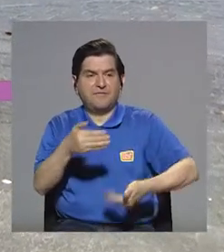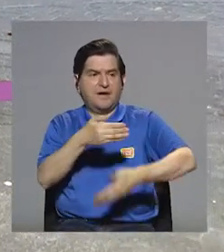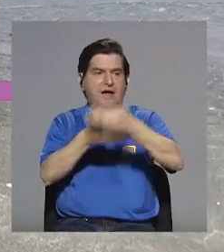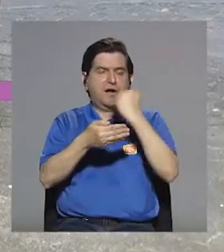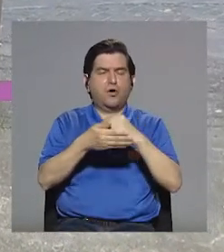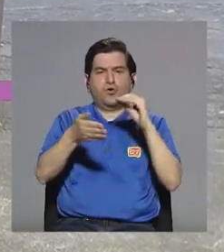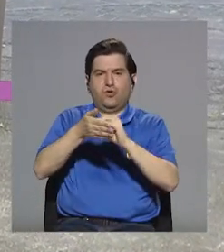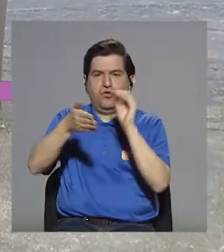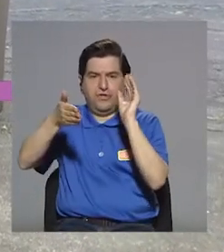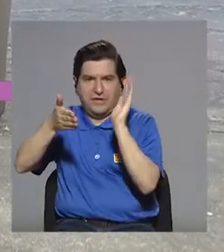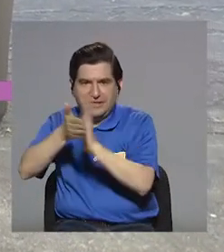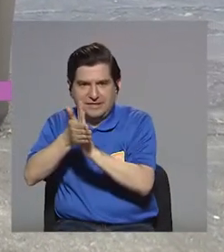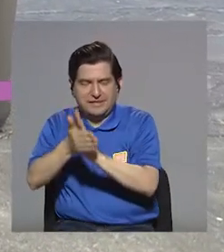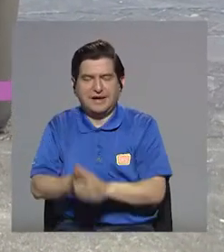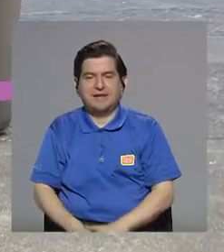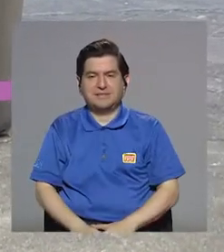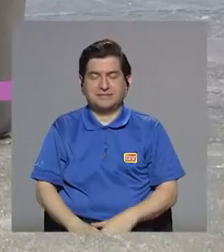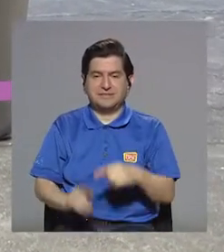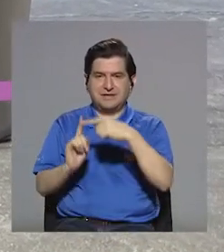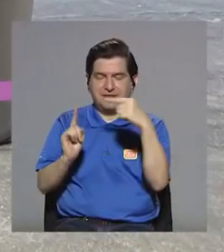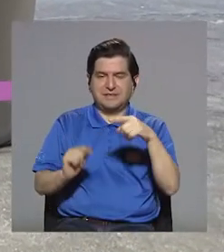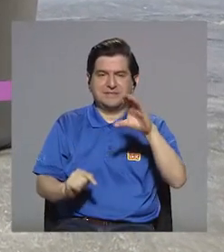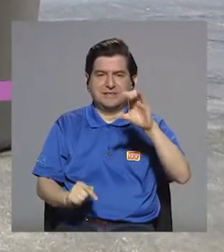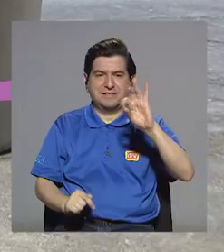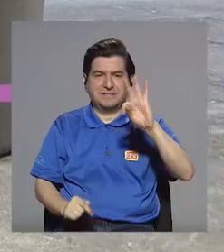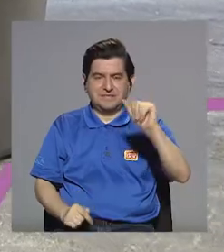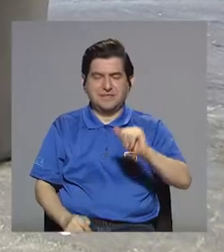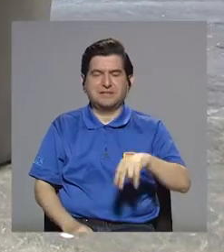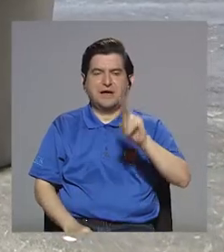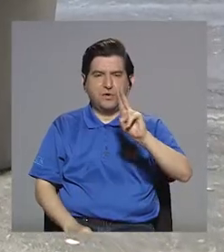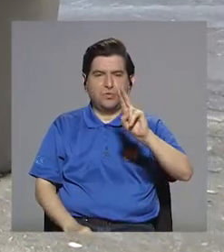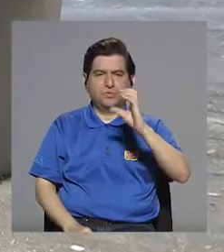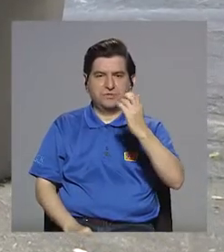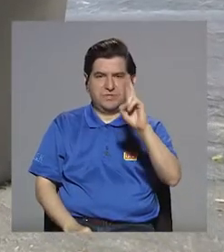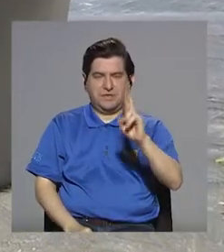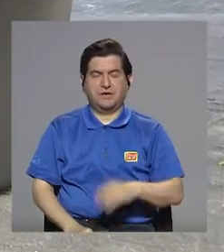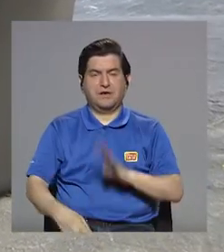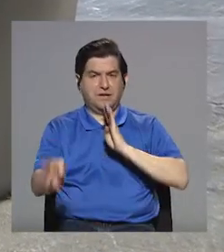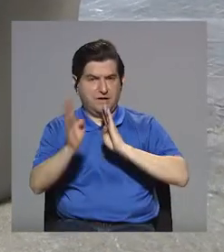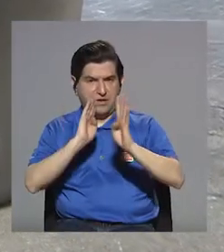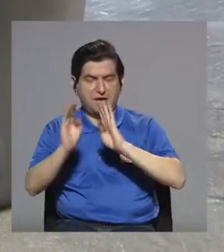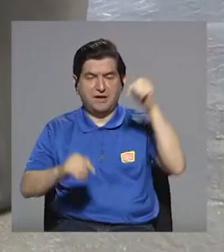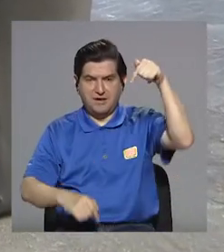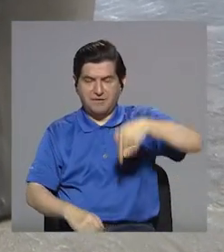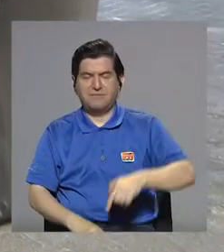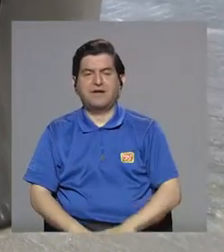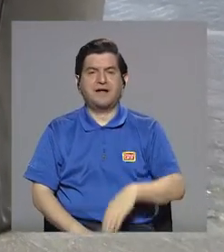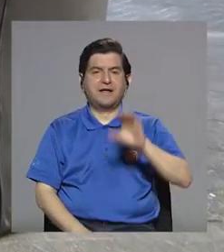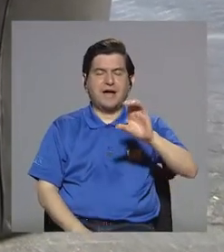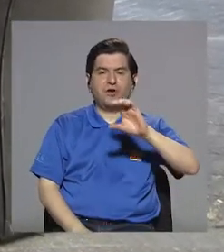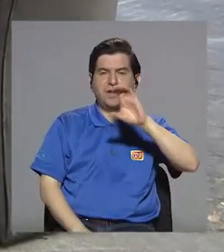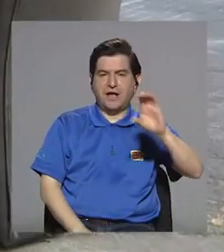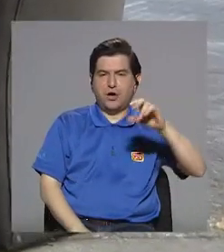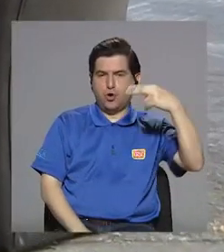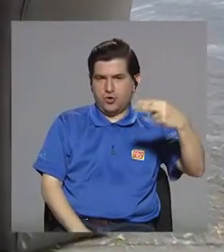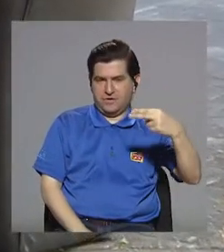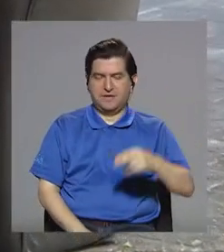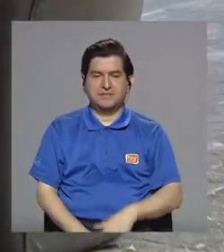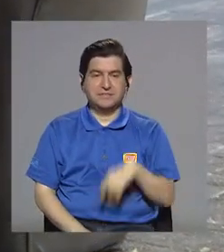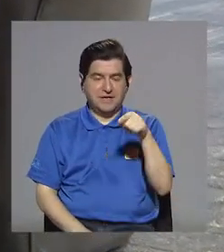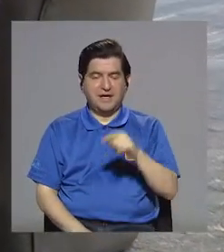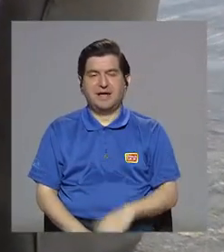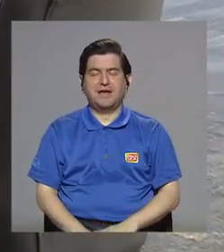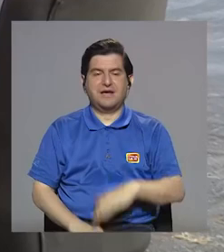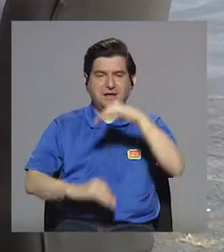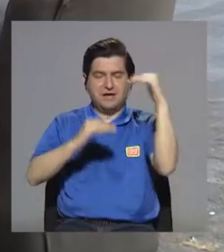está detrás de estas etiquetas por parte del CITA de la Universidad de Costa Rica. Estamos conversando con Carolina Cortés y